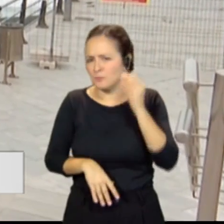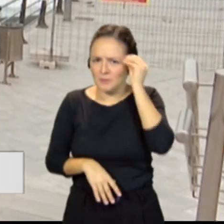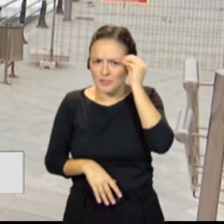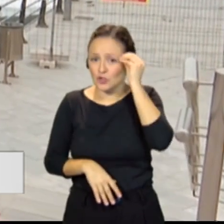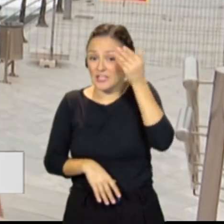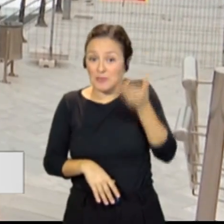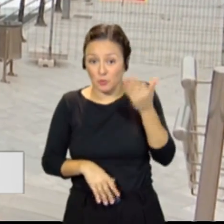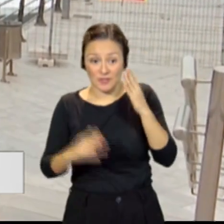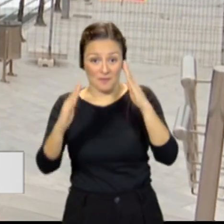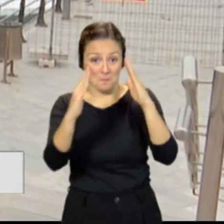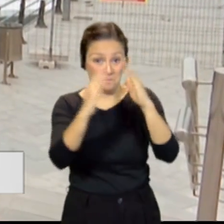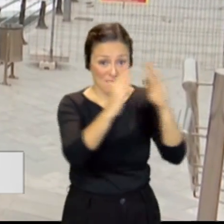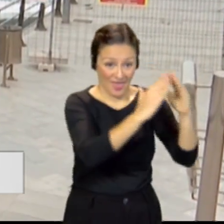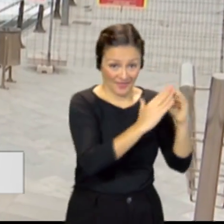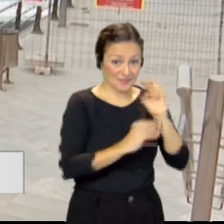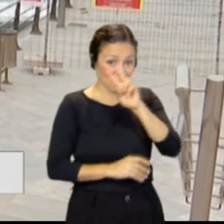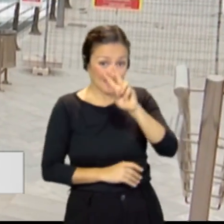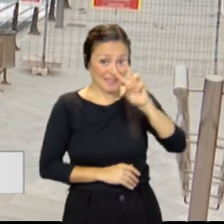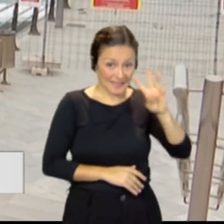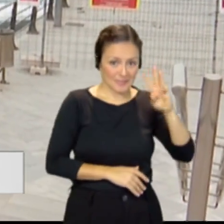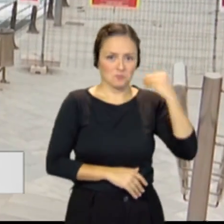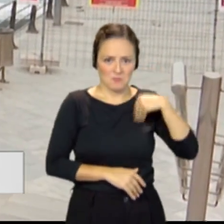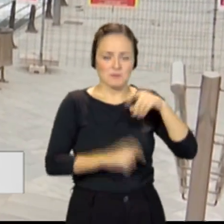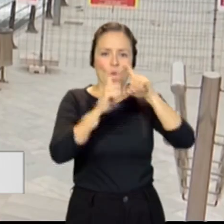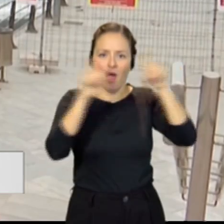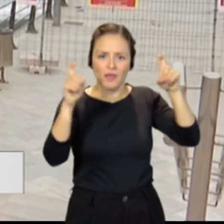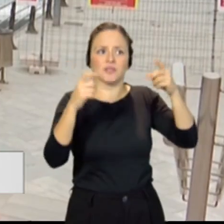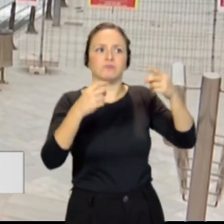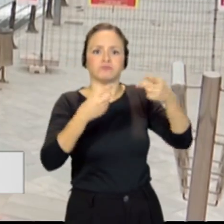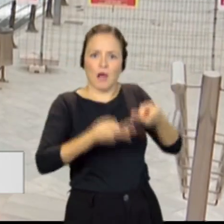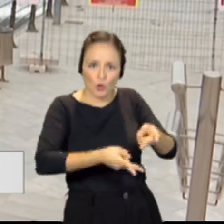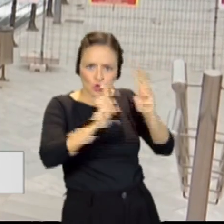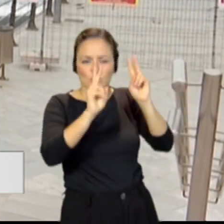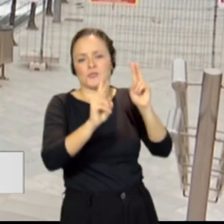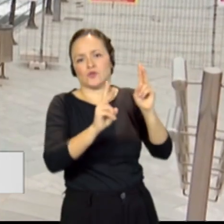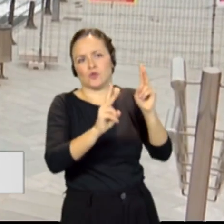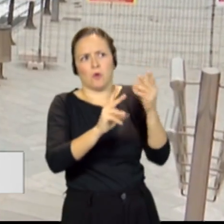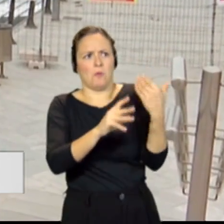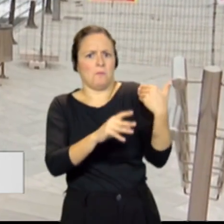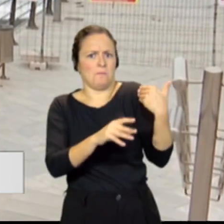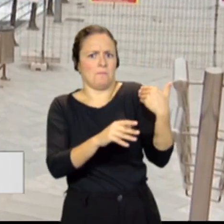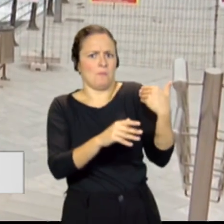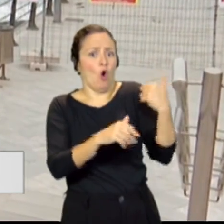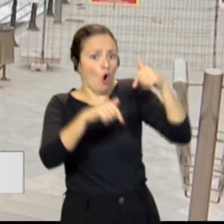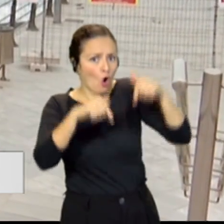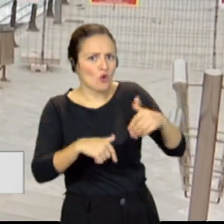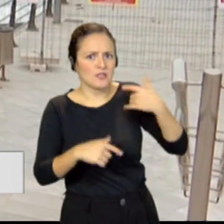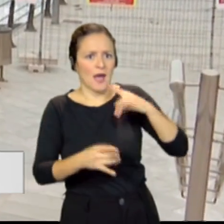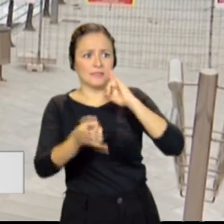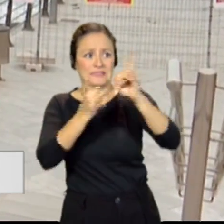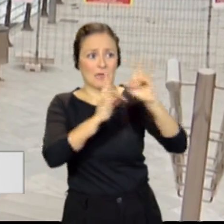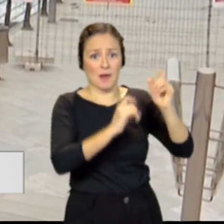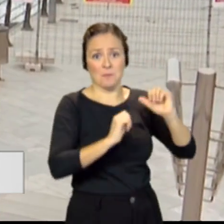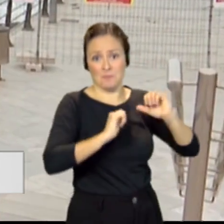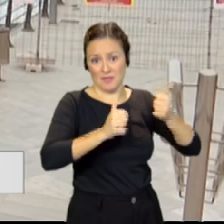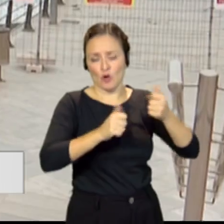las 23 viviendas que se autorizaron en el Paypal pasado que empezarán a llamar en el día de hoy para poder firmar el